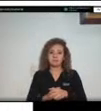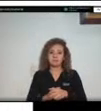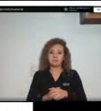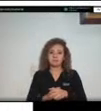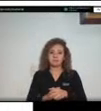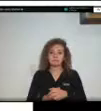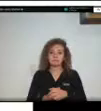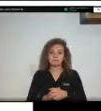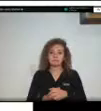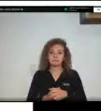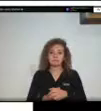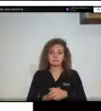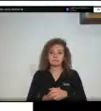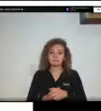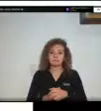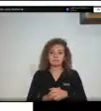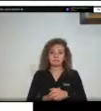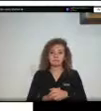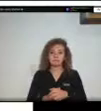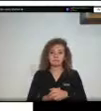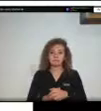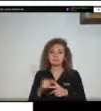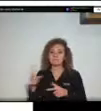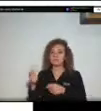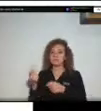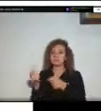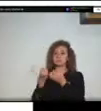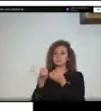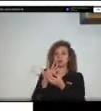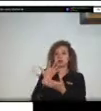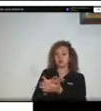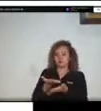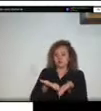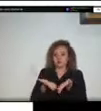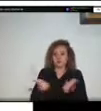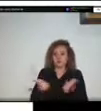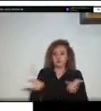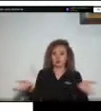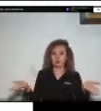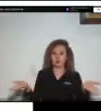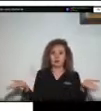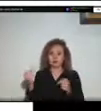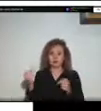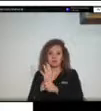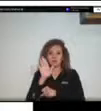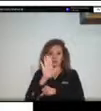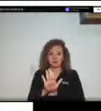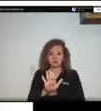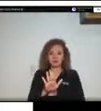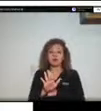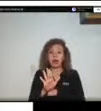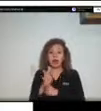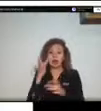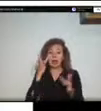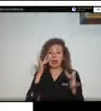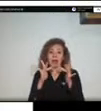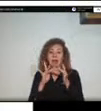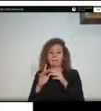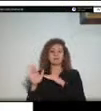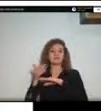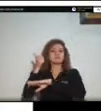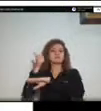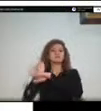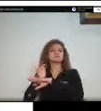finalizado y ya entramos a las medidas estructurales algunos trabajos realizados por la dirección departamental de gestión del